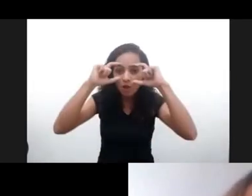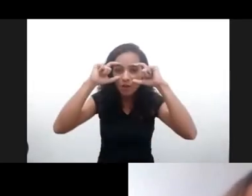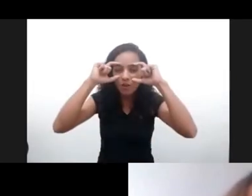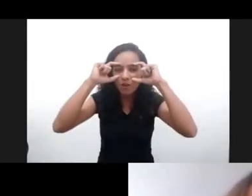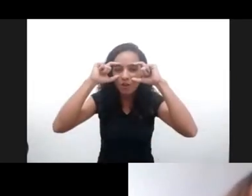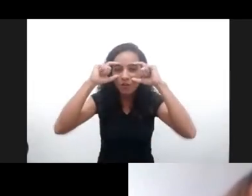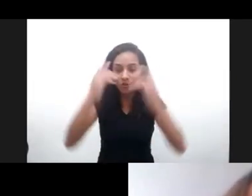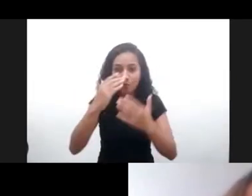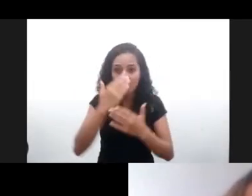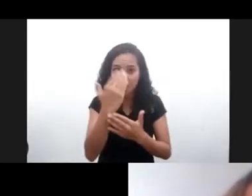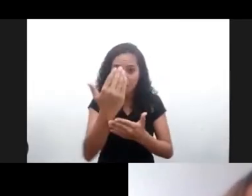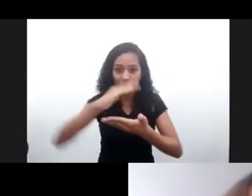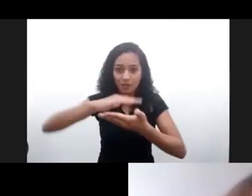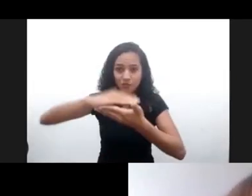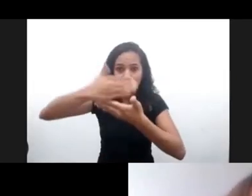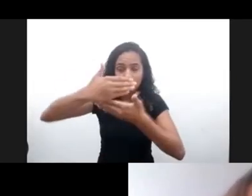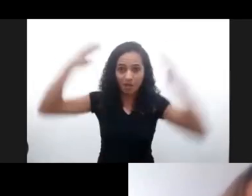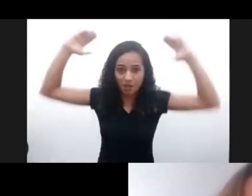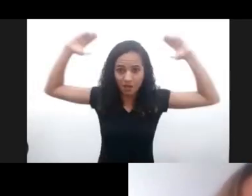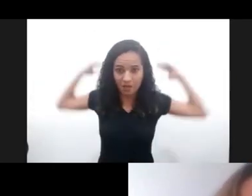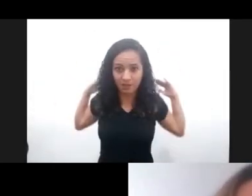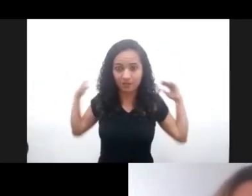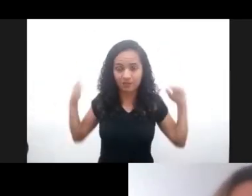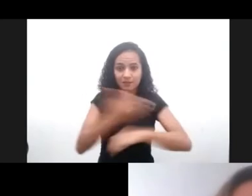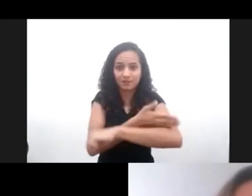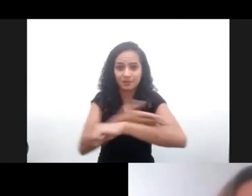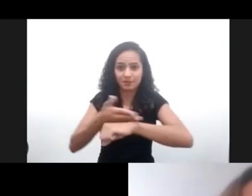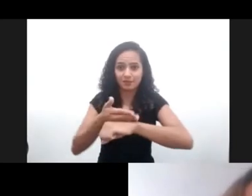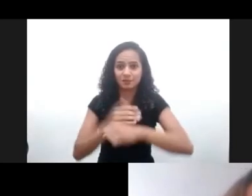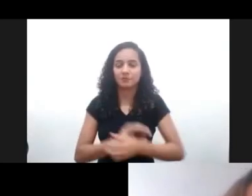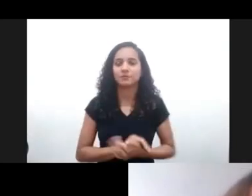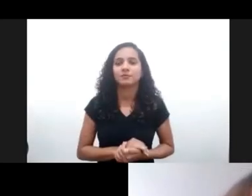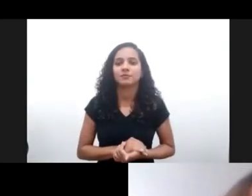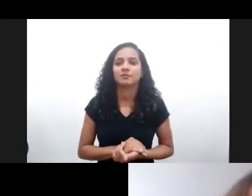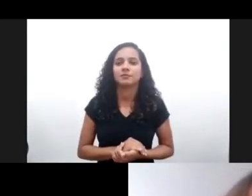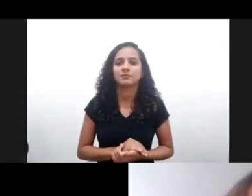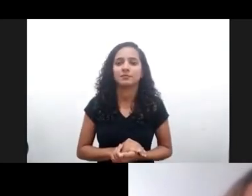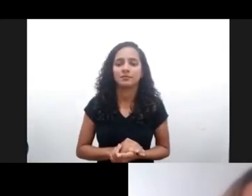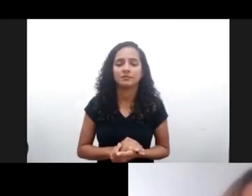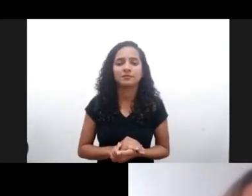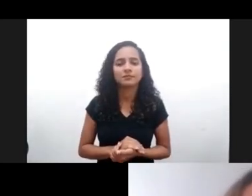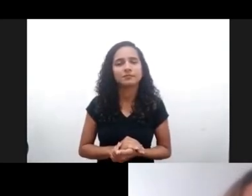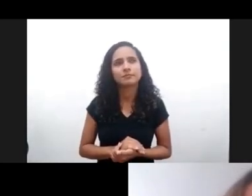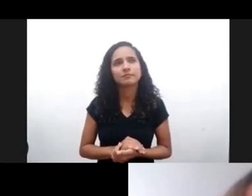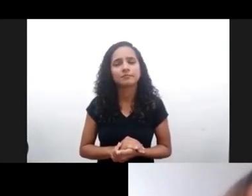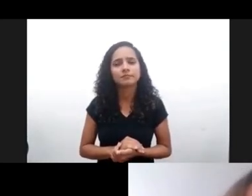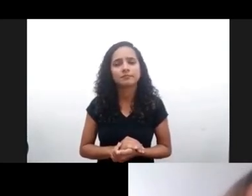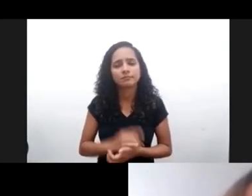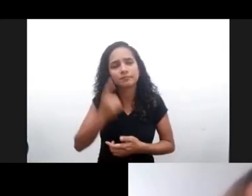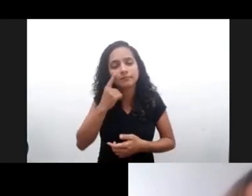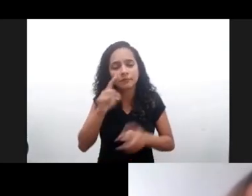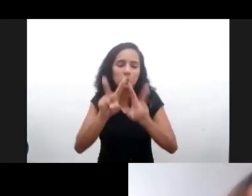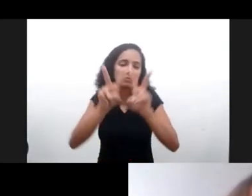Diría que una de las cuestiones introducidas claramente por la